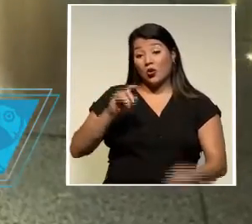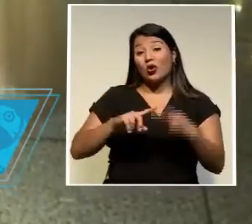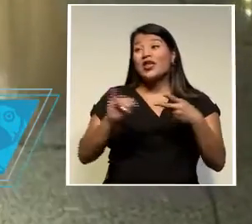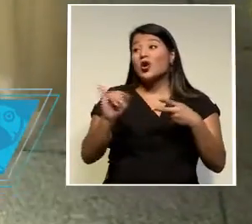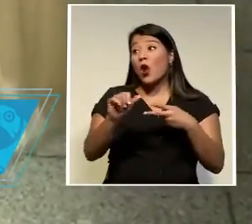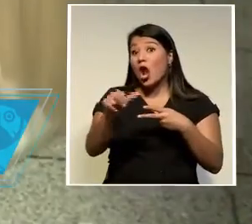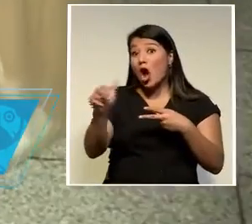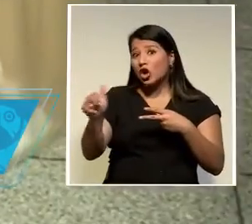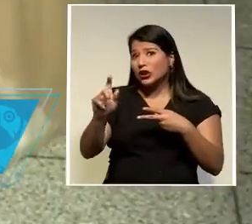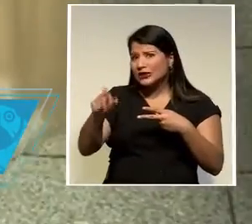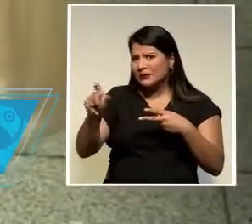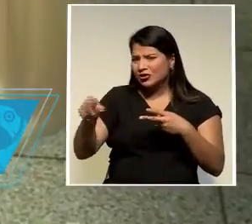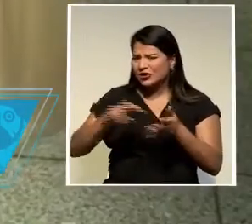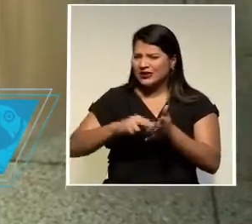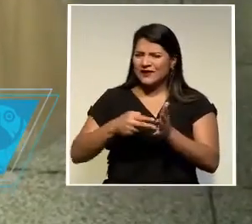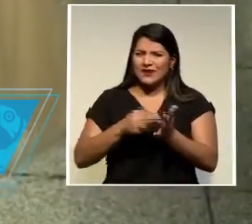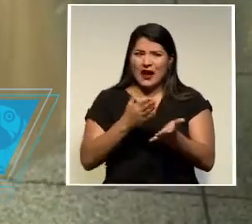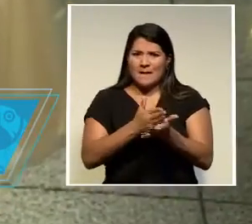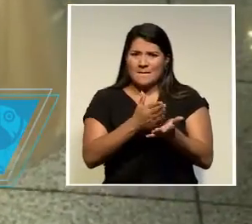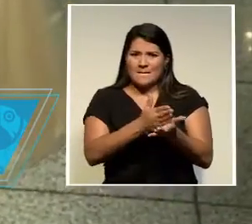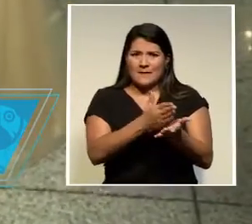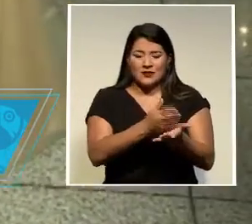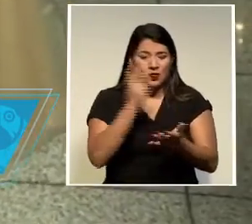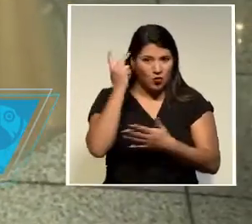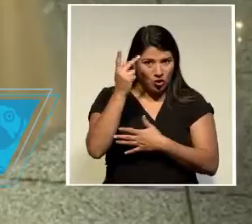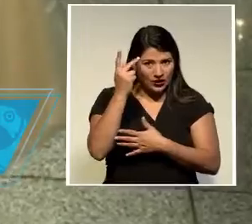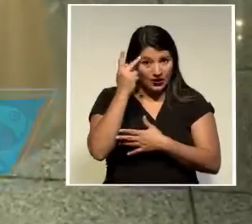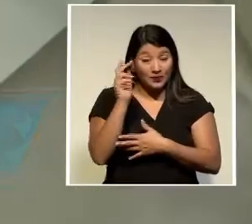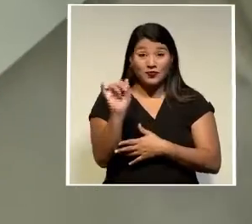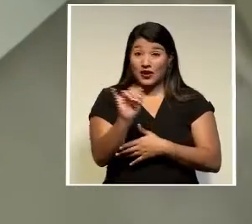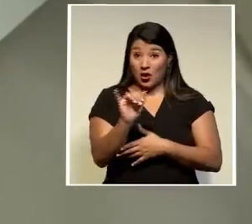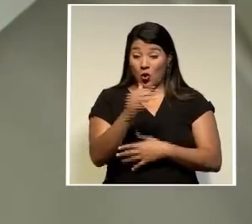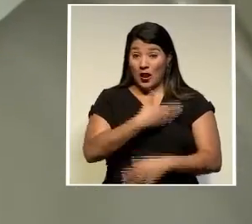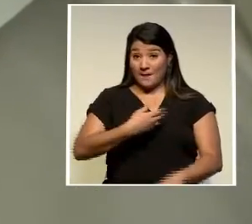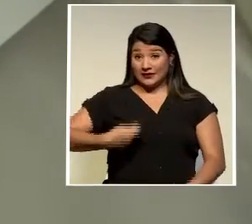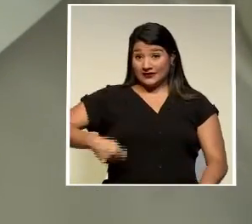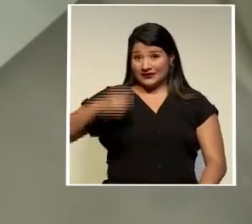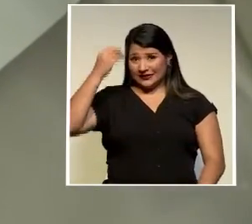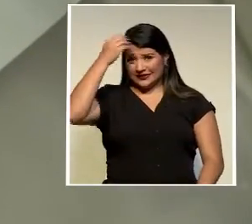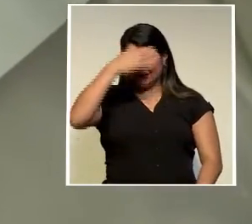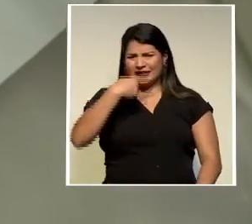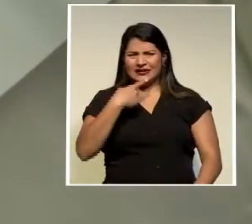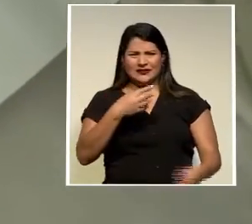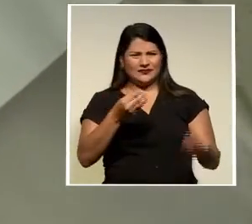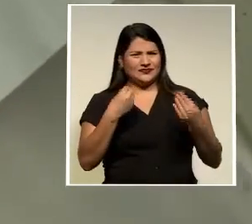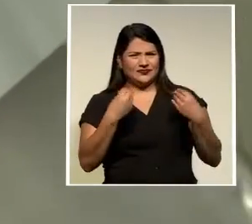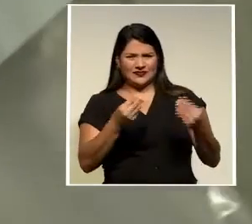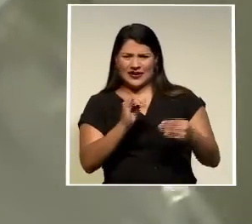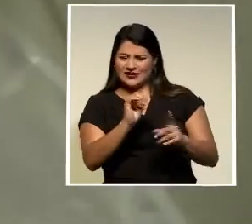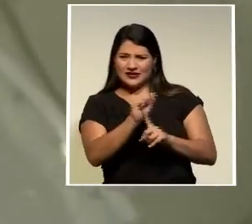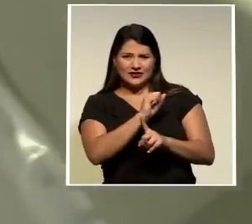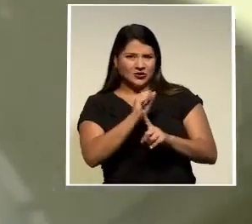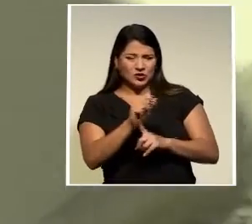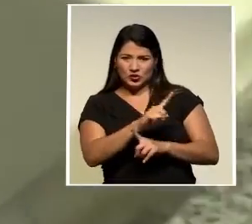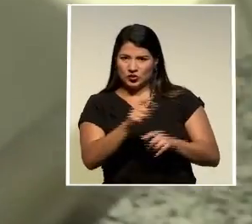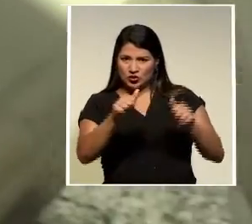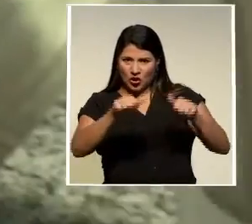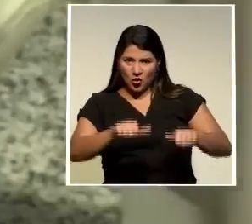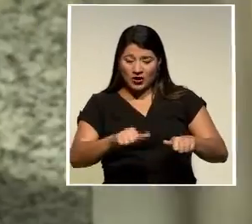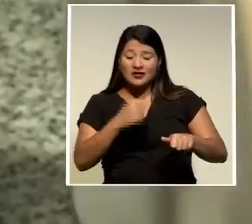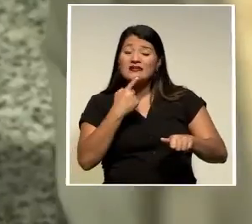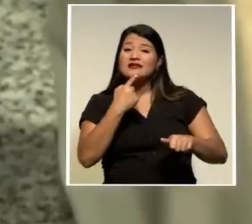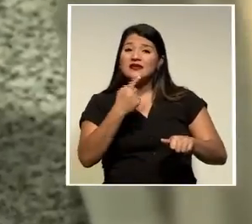consideran que se trata de persecución política por su parte alvarado calificó como una barbaridad lo sucedido y recalcó que la